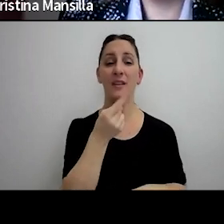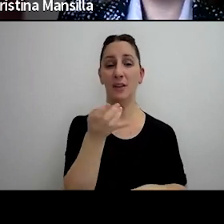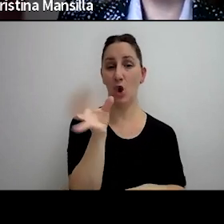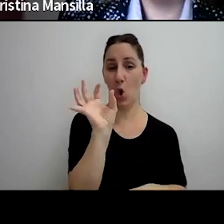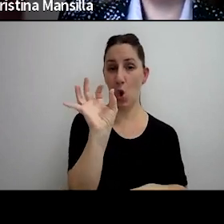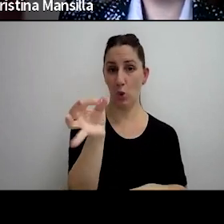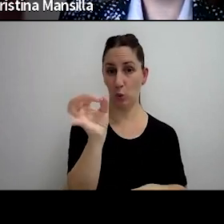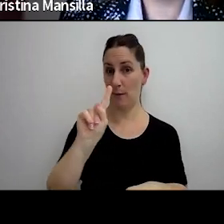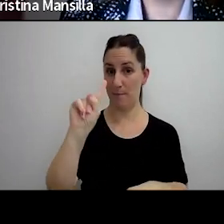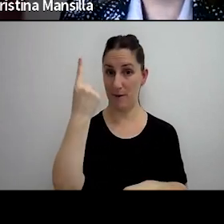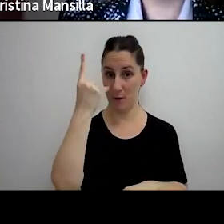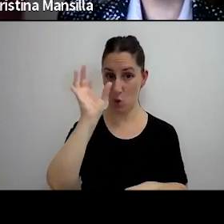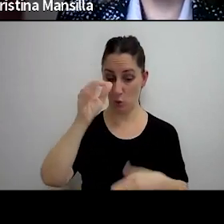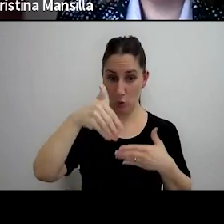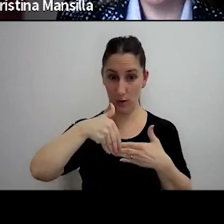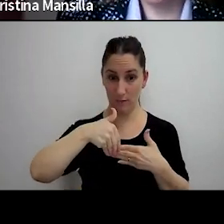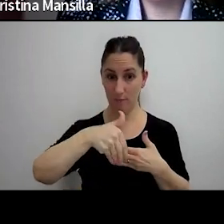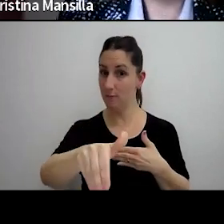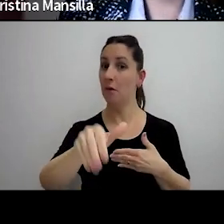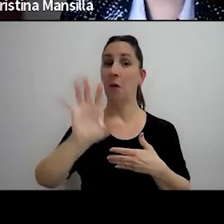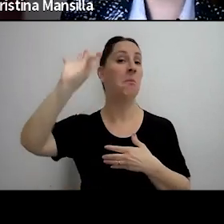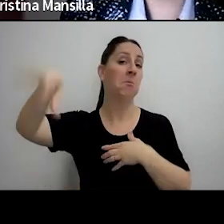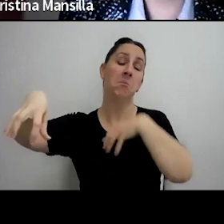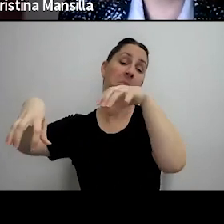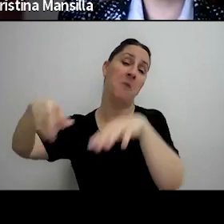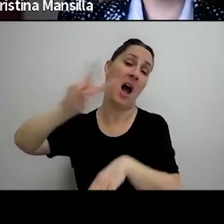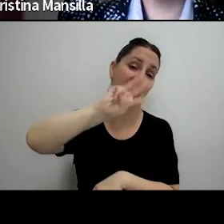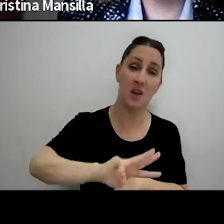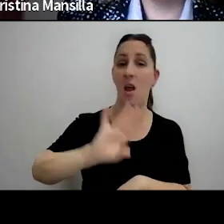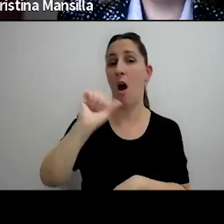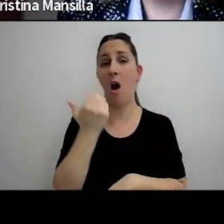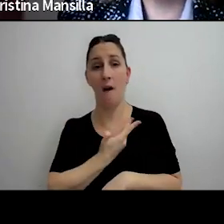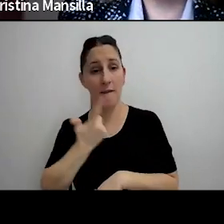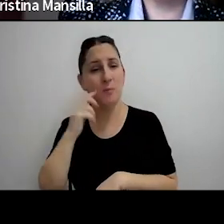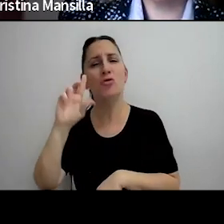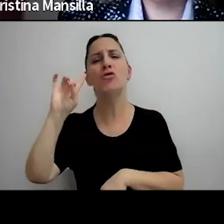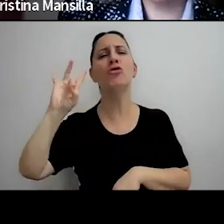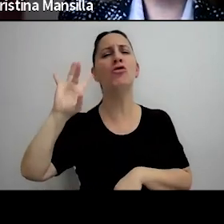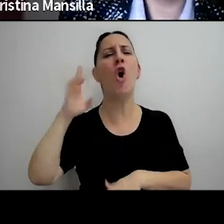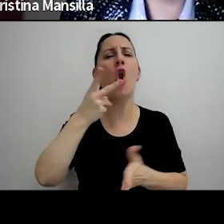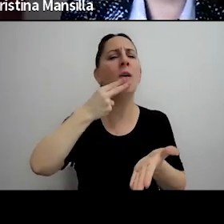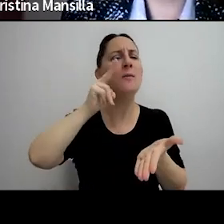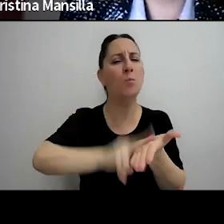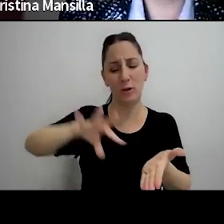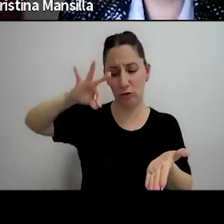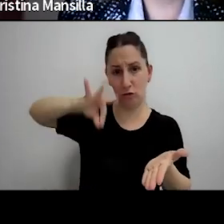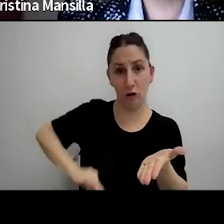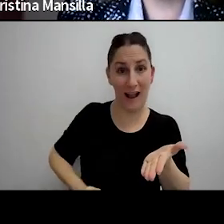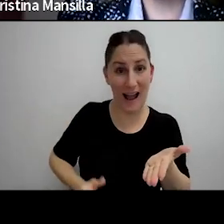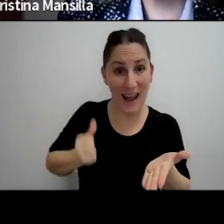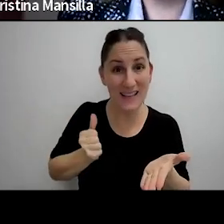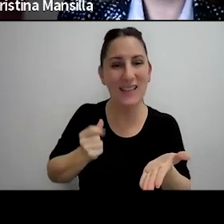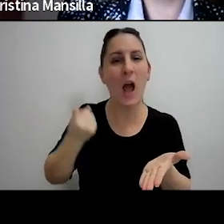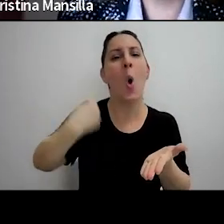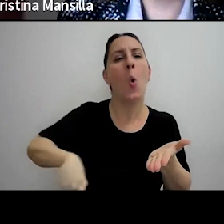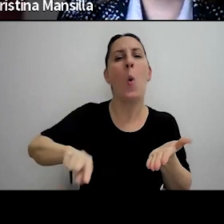primero de octubre el agente de retención solamente va a retener impuesto a las ganancias cuando la ganancia